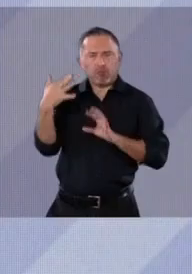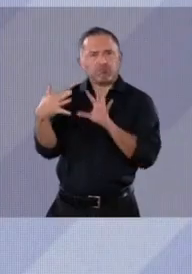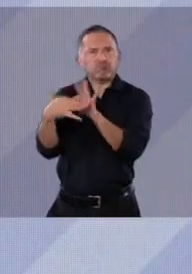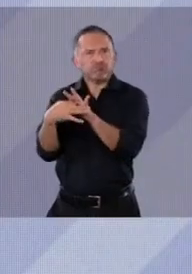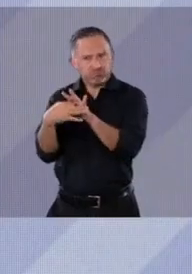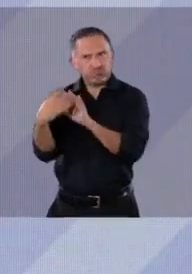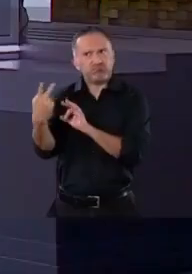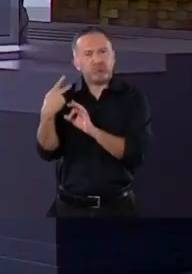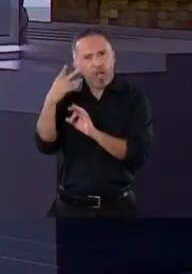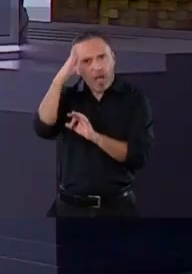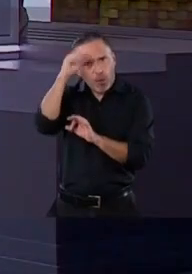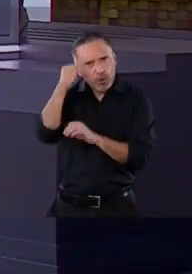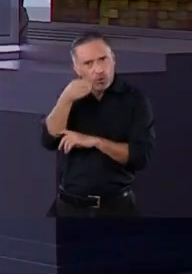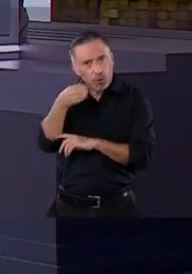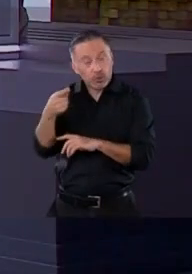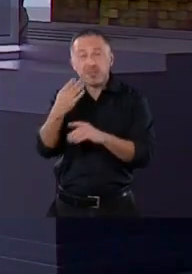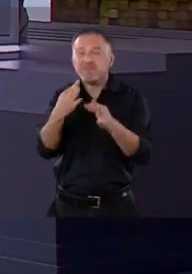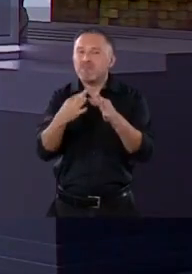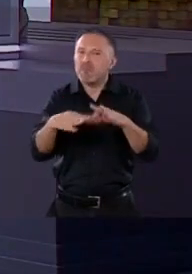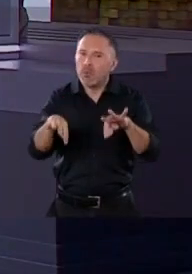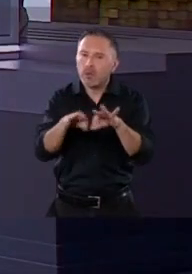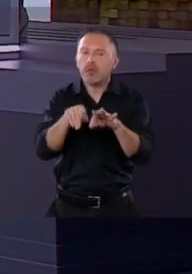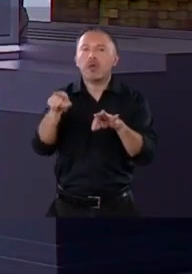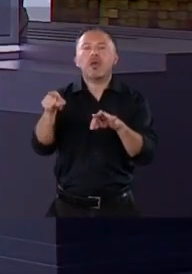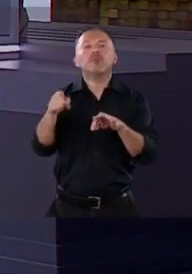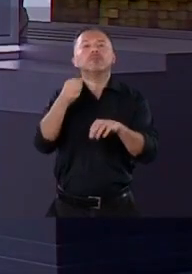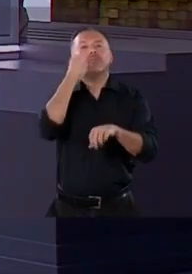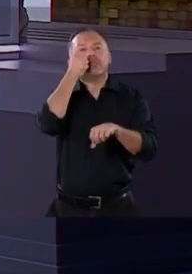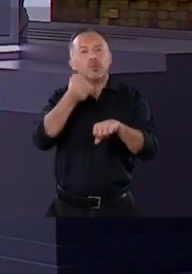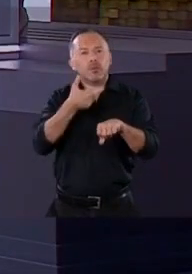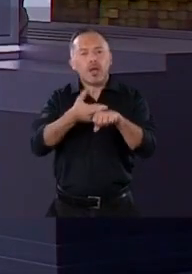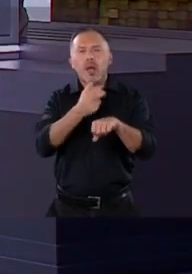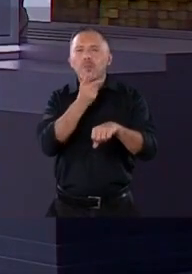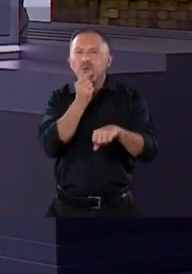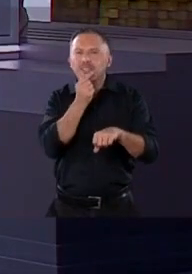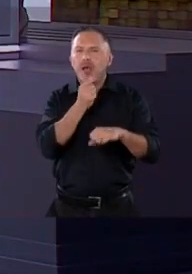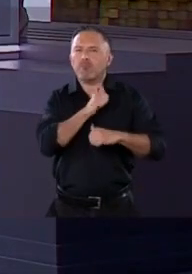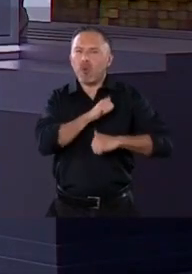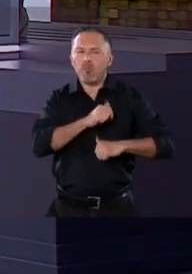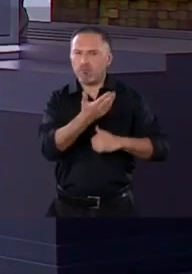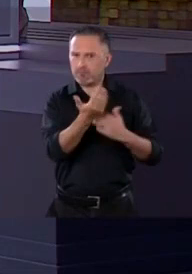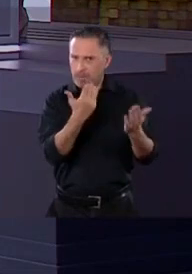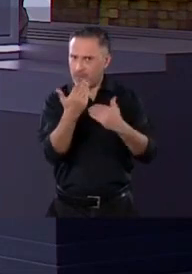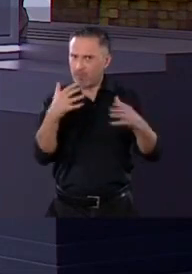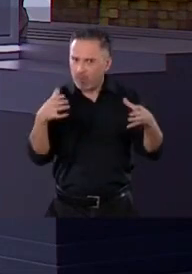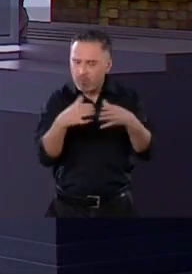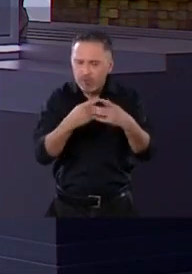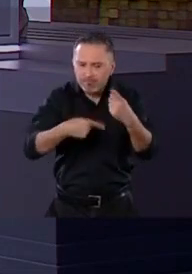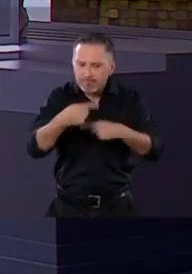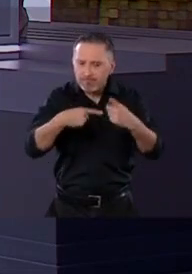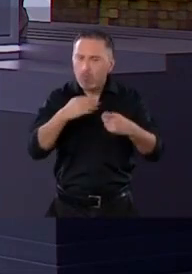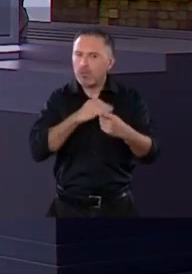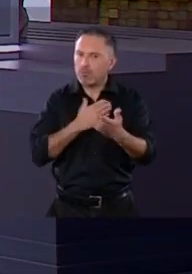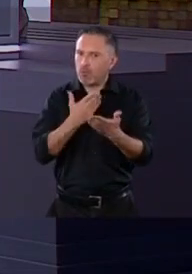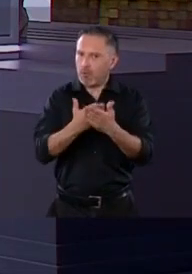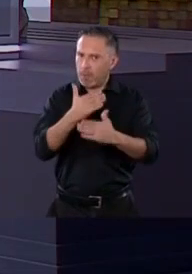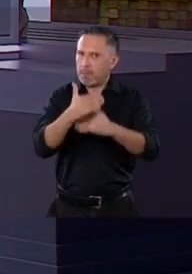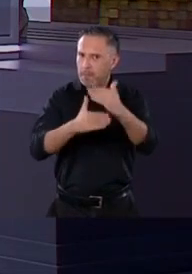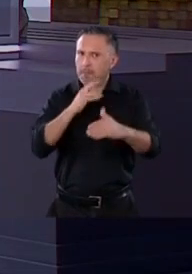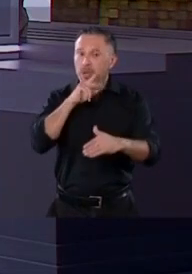es importante que venga el Gabinete de Seguridad para avanzar. Y por cierto, también la Suprema Corte de Justicia de la Nación